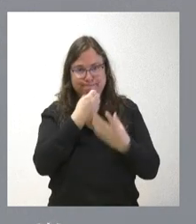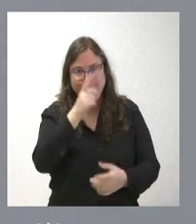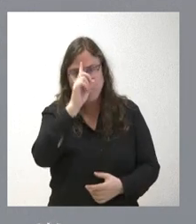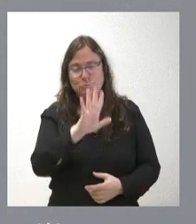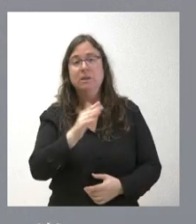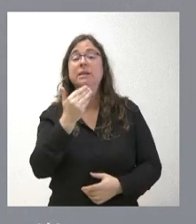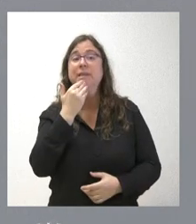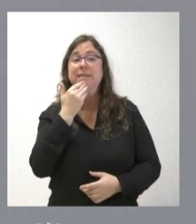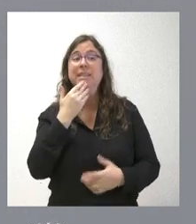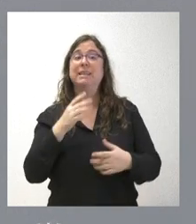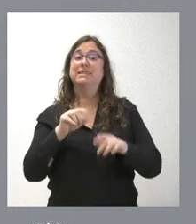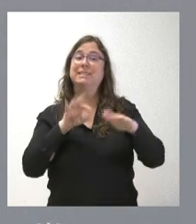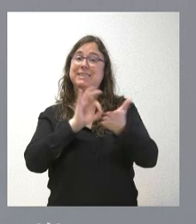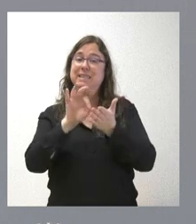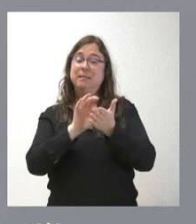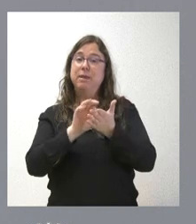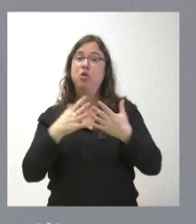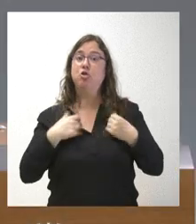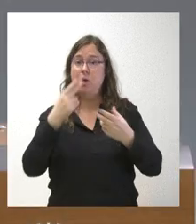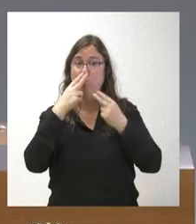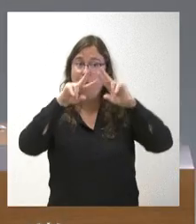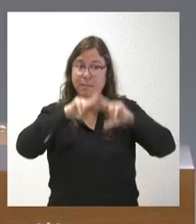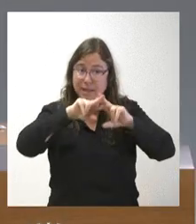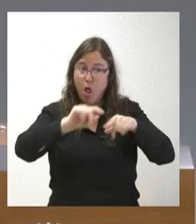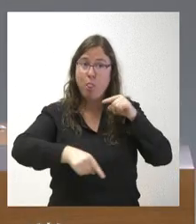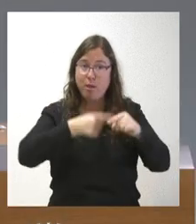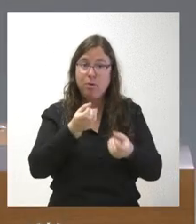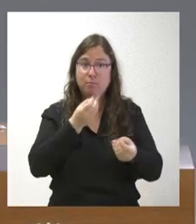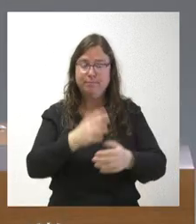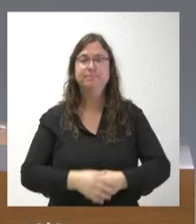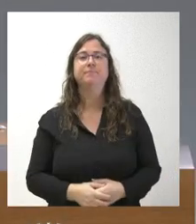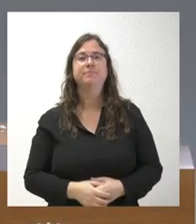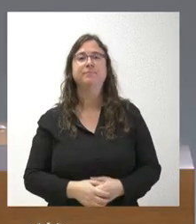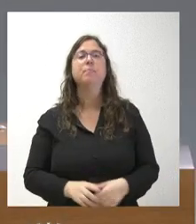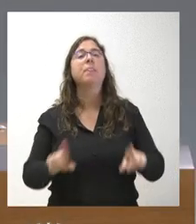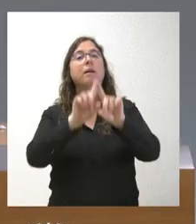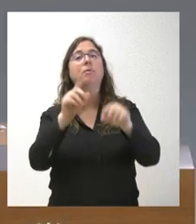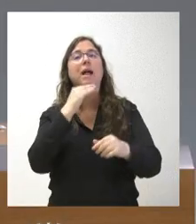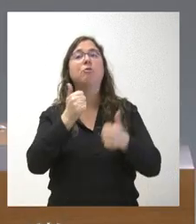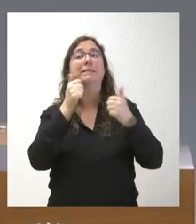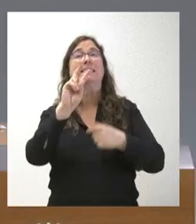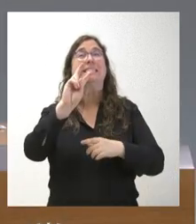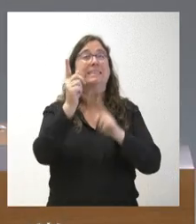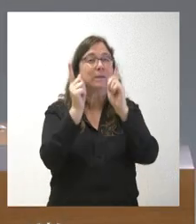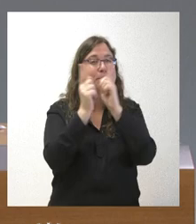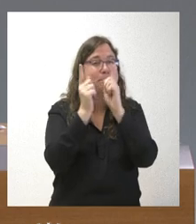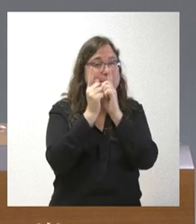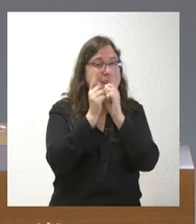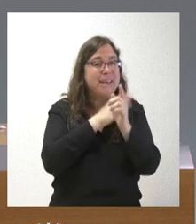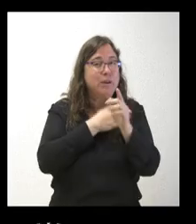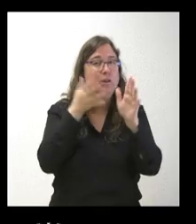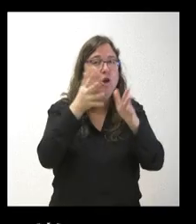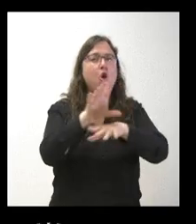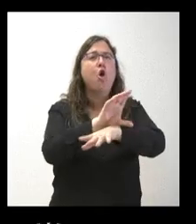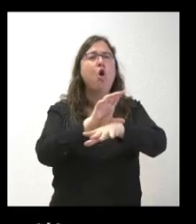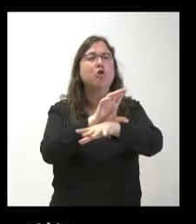de salud pública acaben su investigación. ¿Alguna pregunta más? Una pequeña matización, consejero,